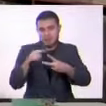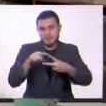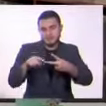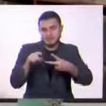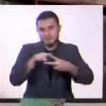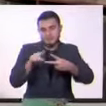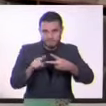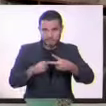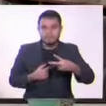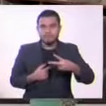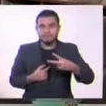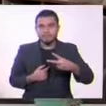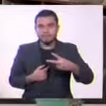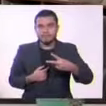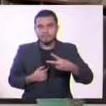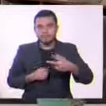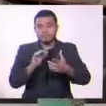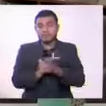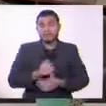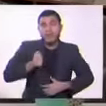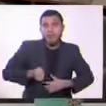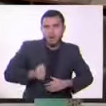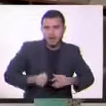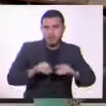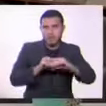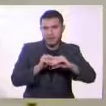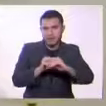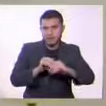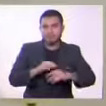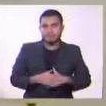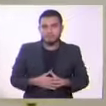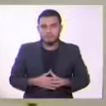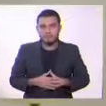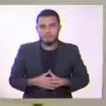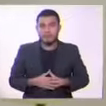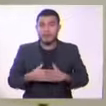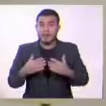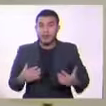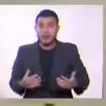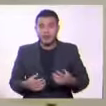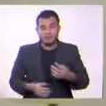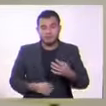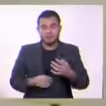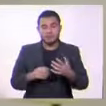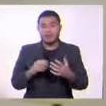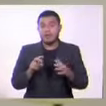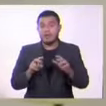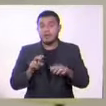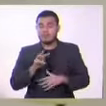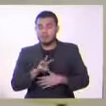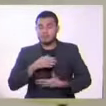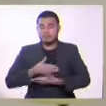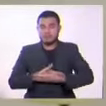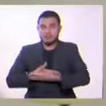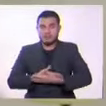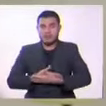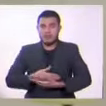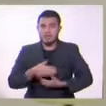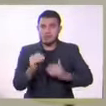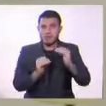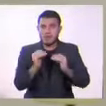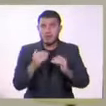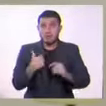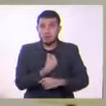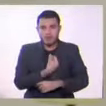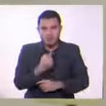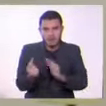quien es su esposo, abogado y banquero, y a sus tres hijos. Asimismo, encontramos a un